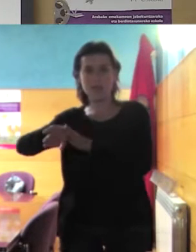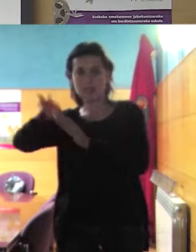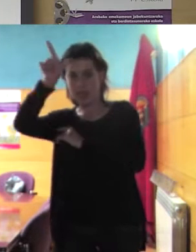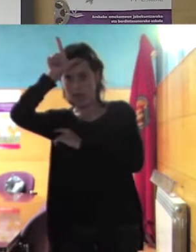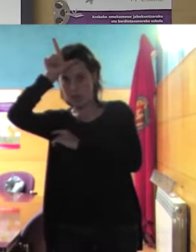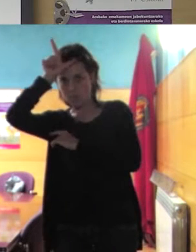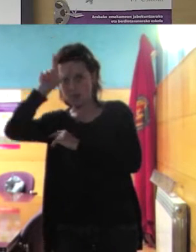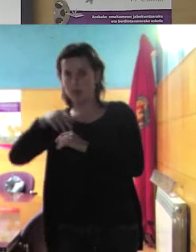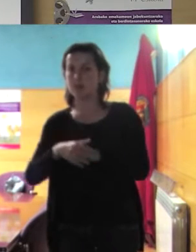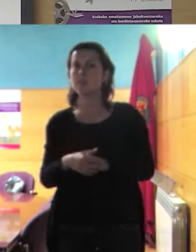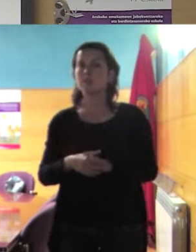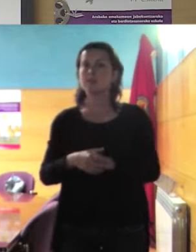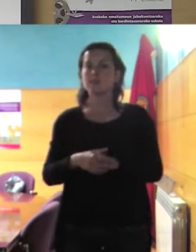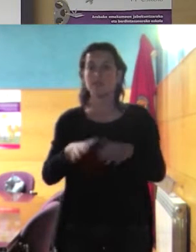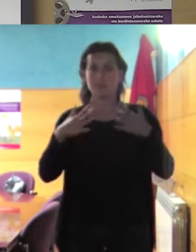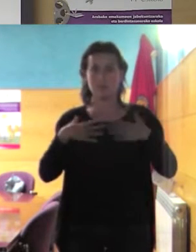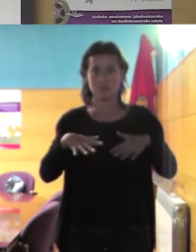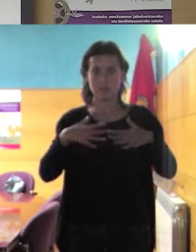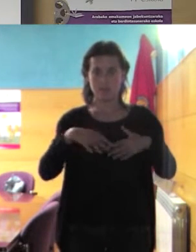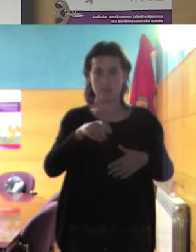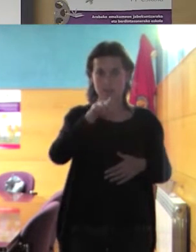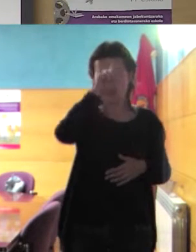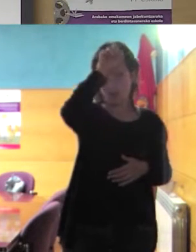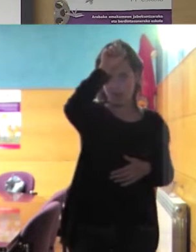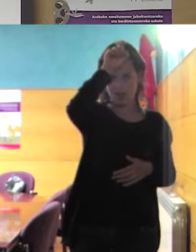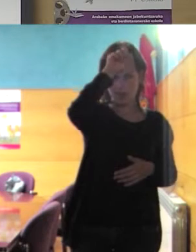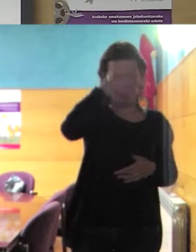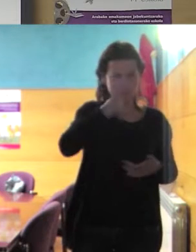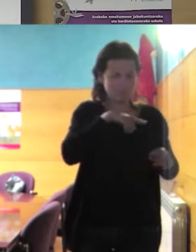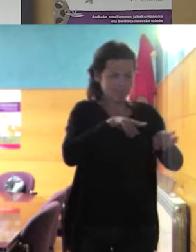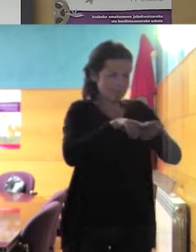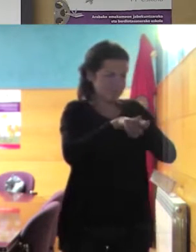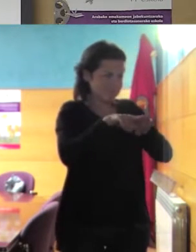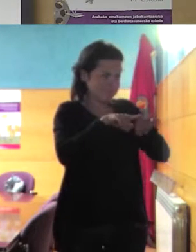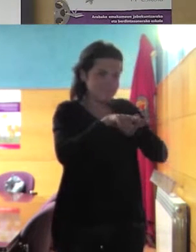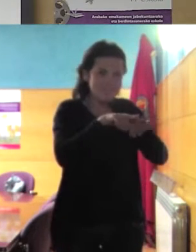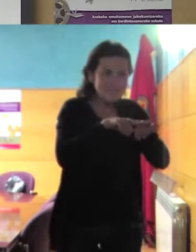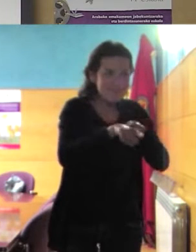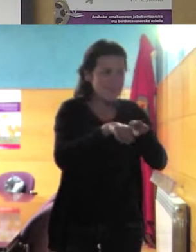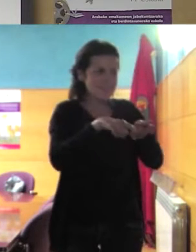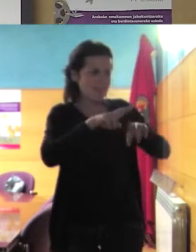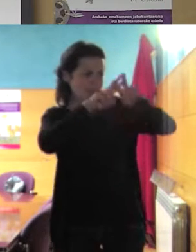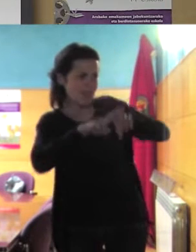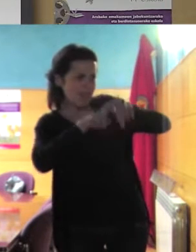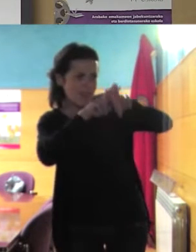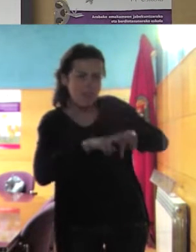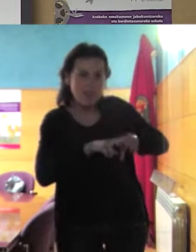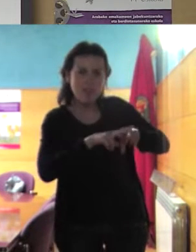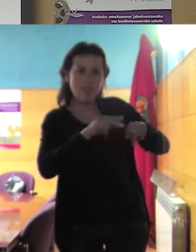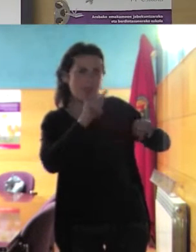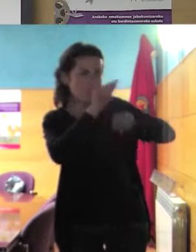de la jugadora de Egipto fue muy comentada y muy criticada como muestra una vez más del patriarcado